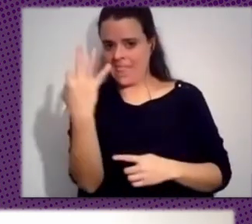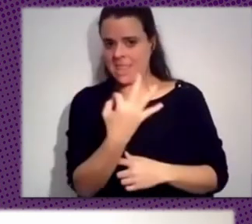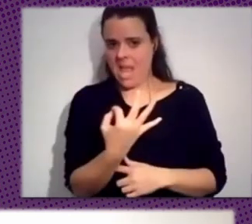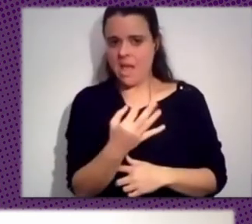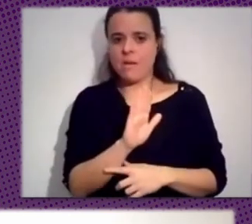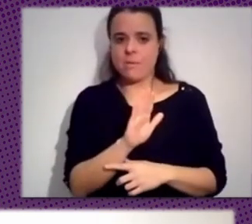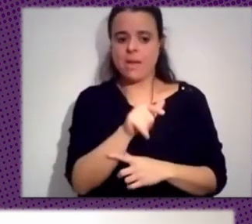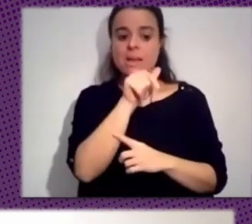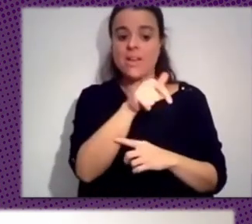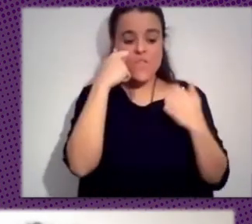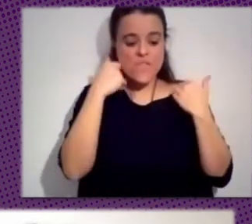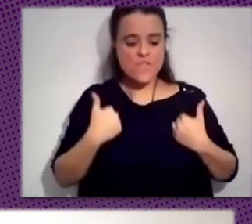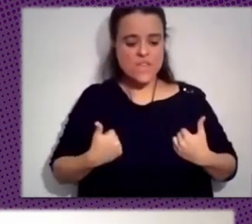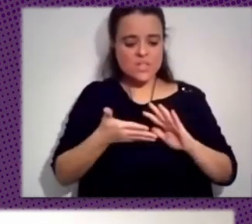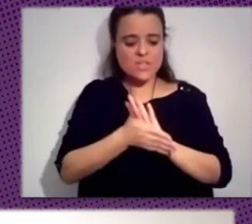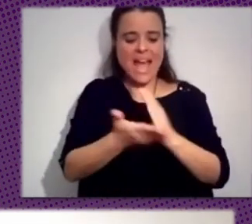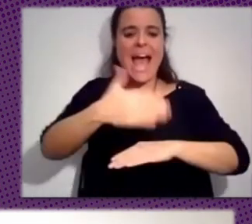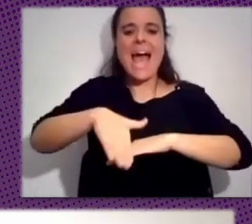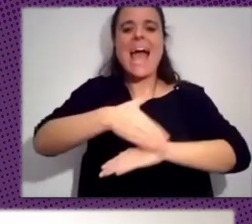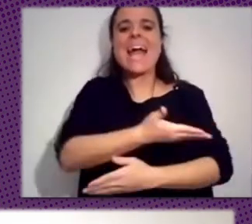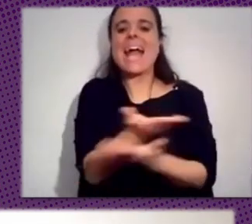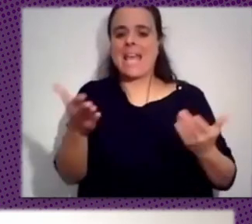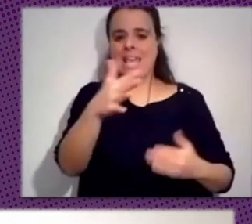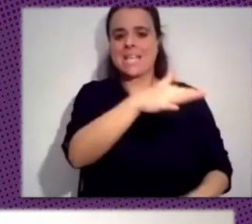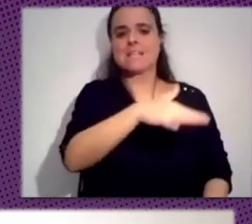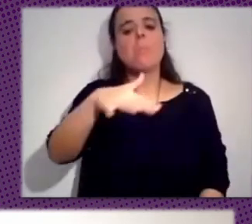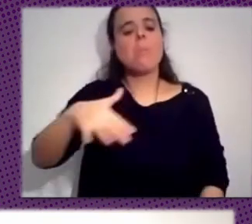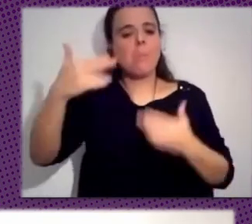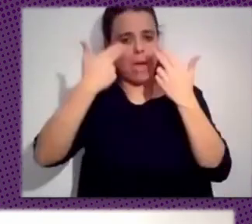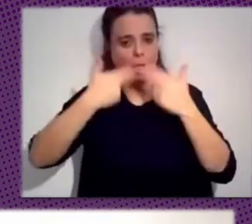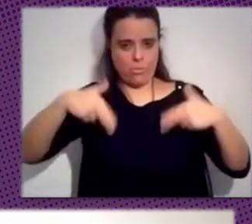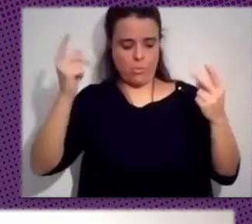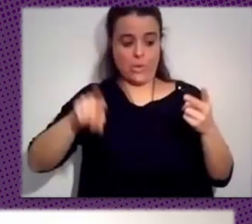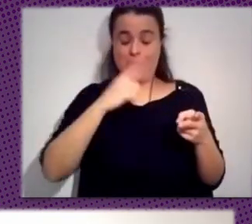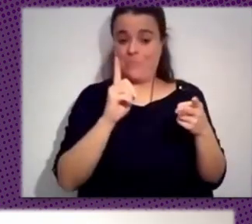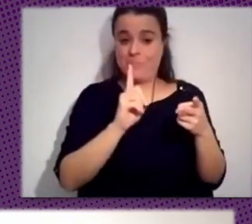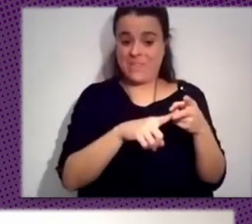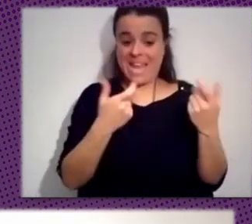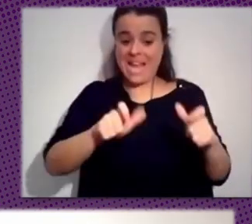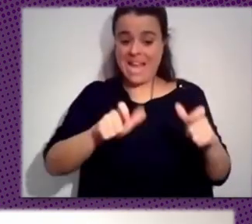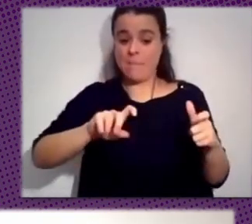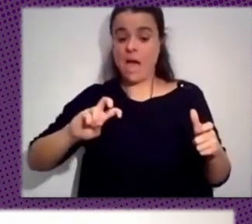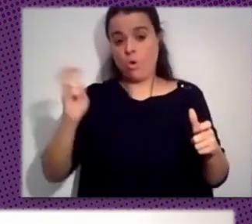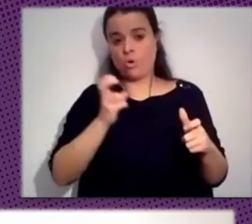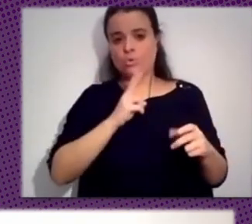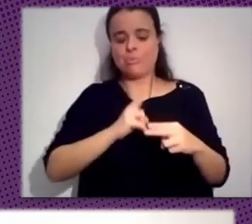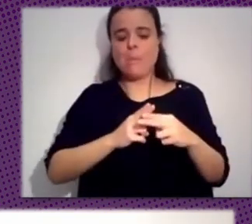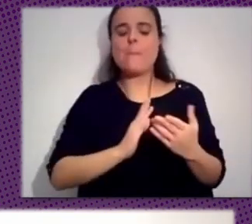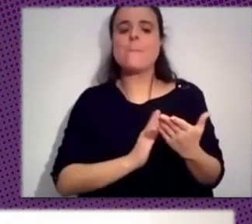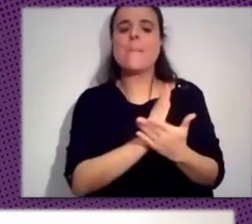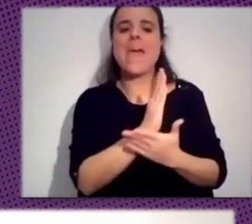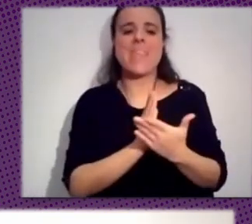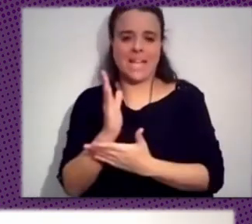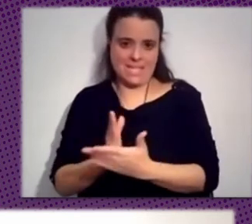nivel de la calle, el nivel de los espacios públicos. Luego tenemos otra capa, que es la mediática, en donde